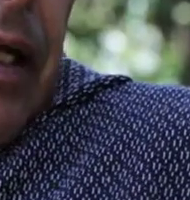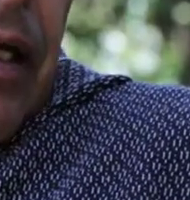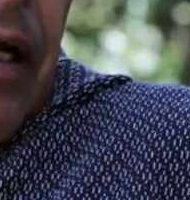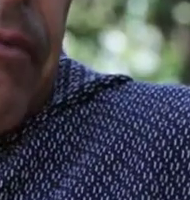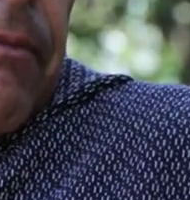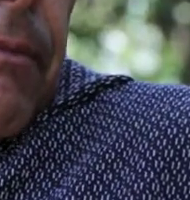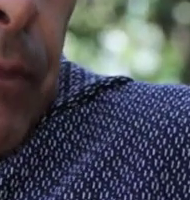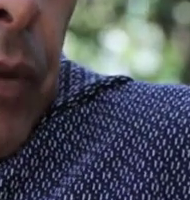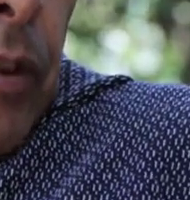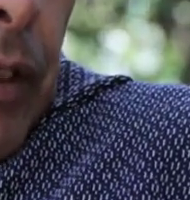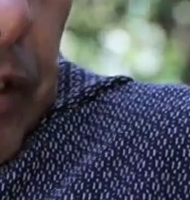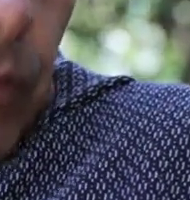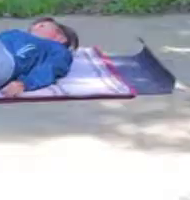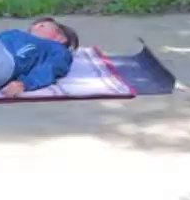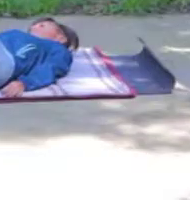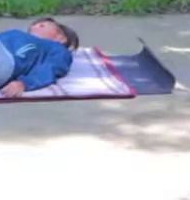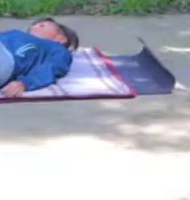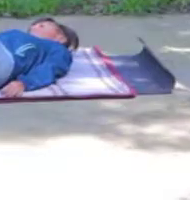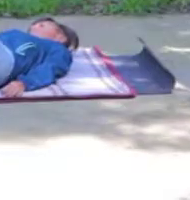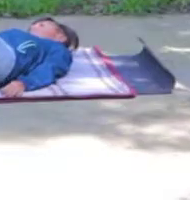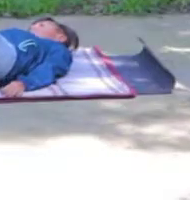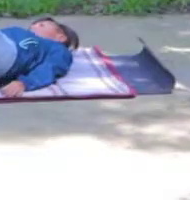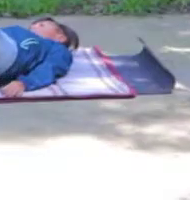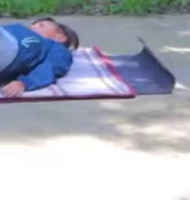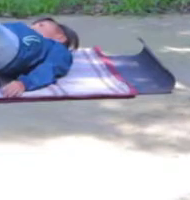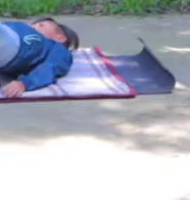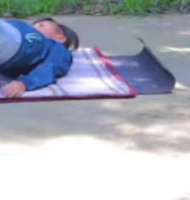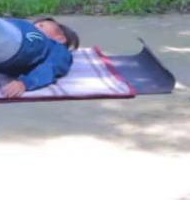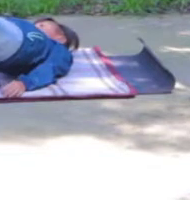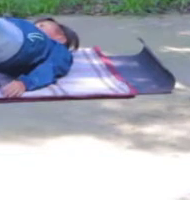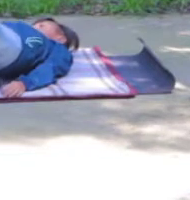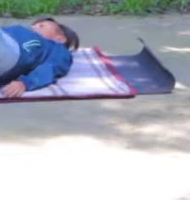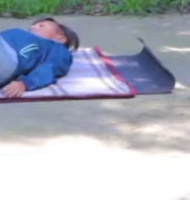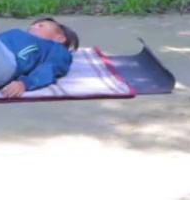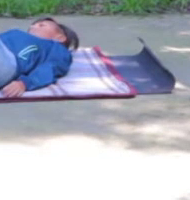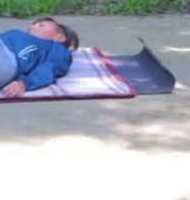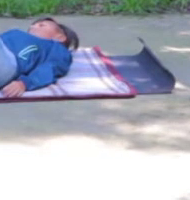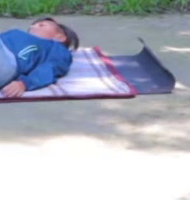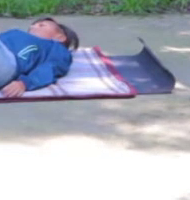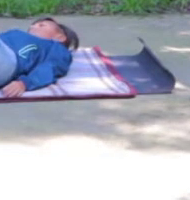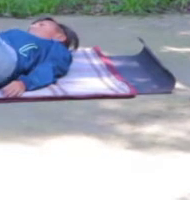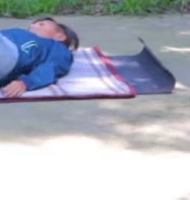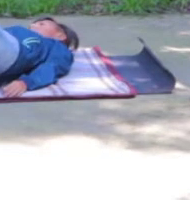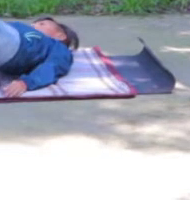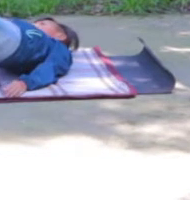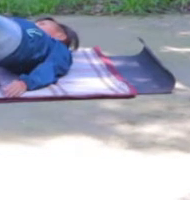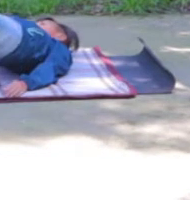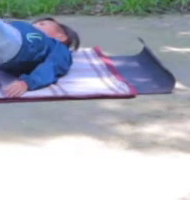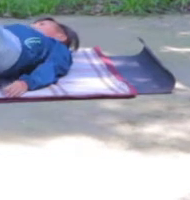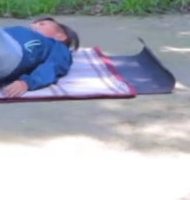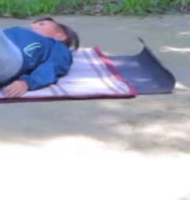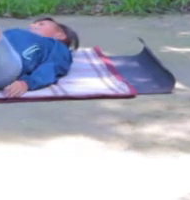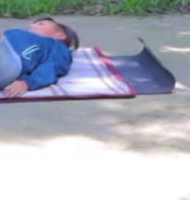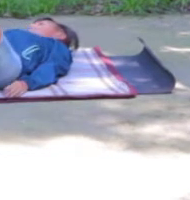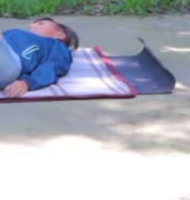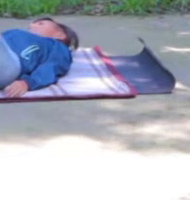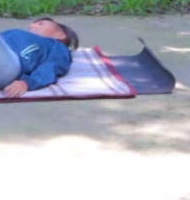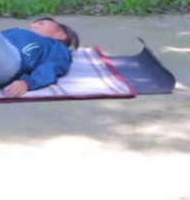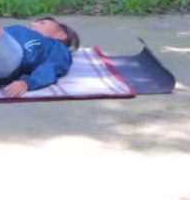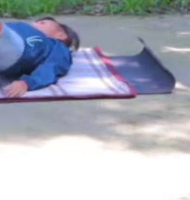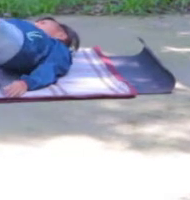la cadera. Hacemos la... Elevamos la cadera. Muy bien. Otra vez. Pies juntos.